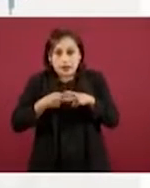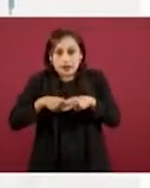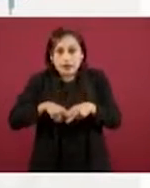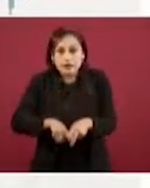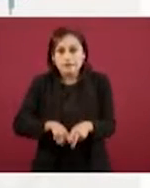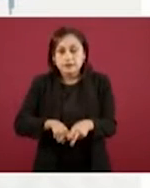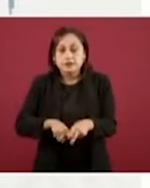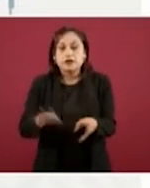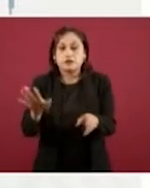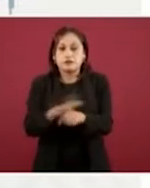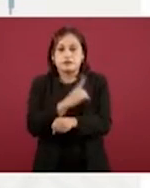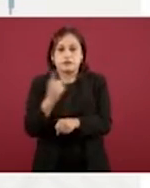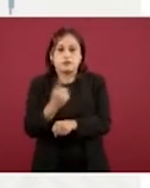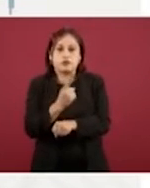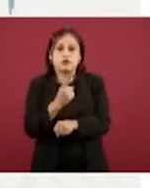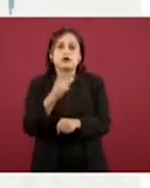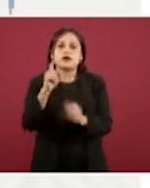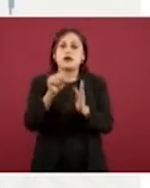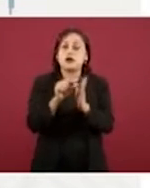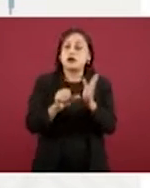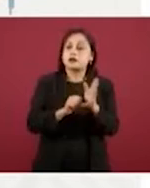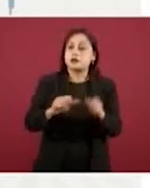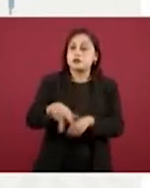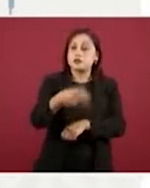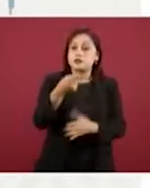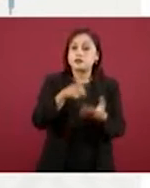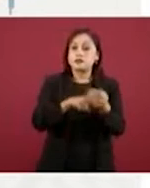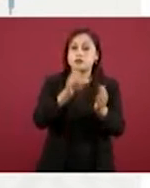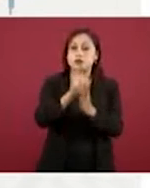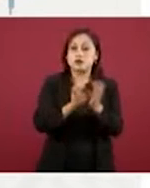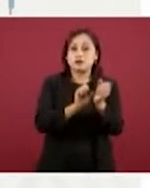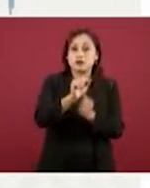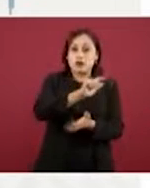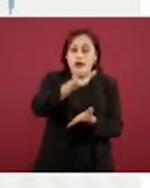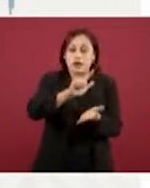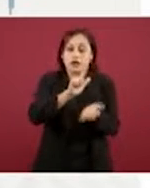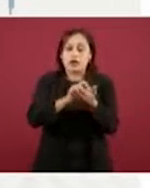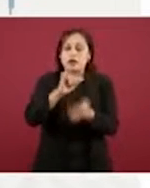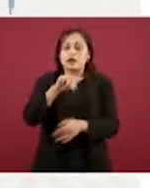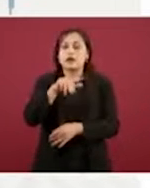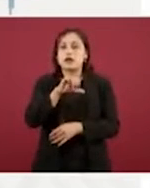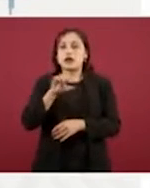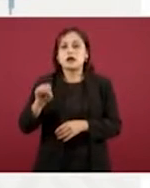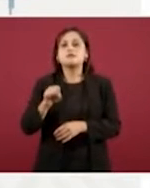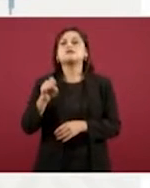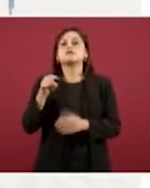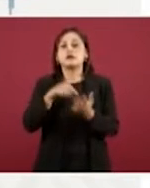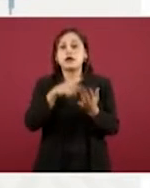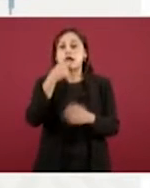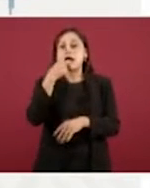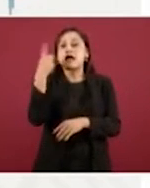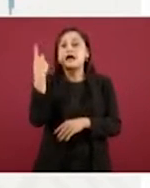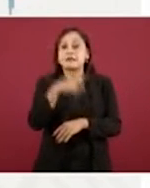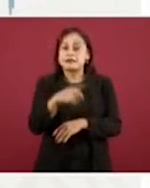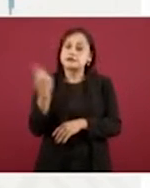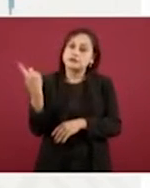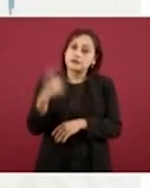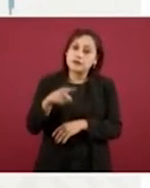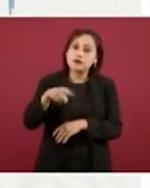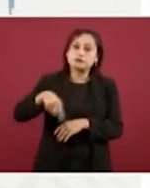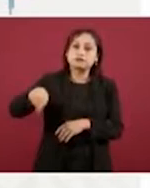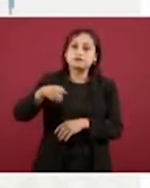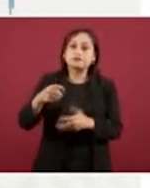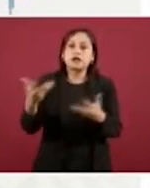la inconstitucionalidad del artículo 13 de la Ley del Seguro Social, un piloto con la finalidad de ejecutar el régimen